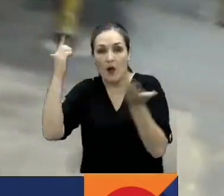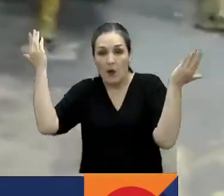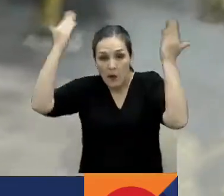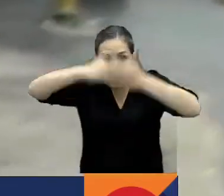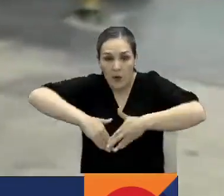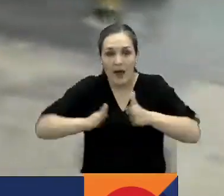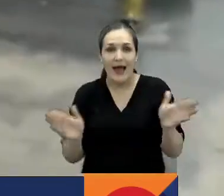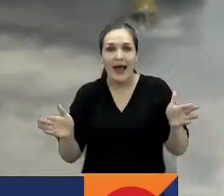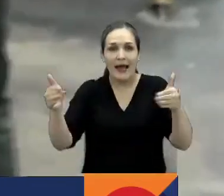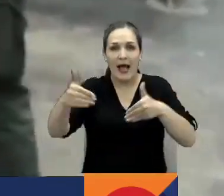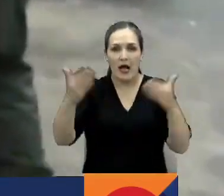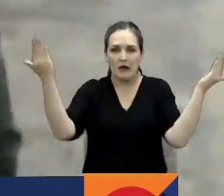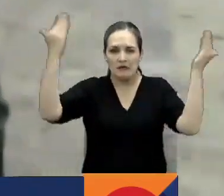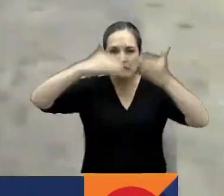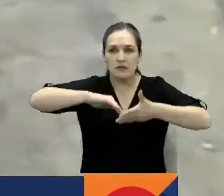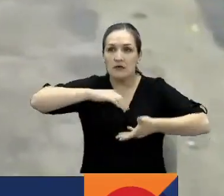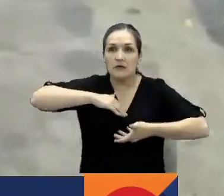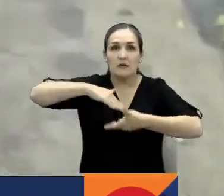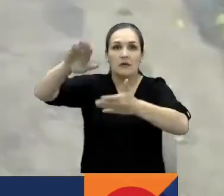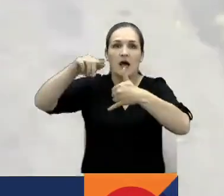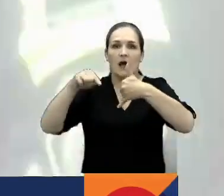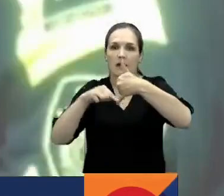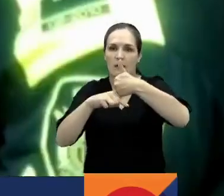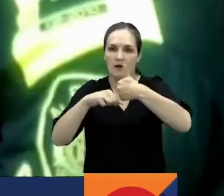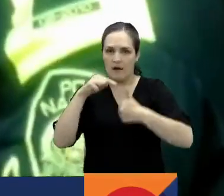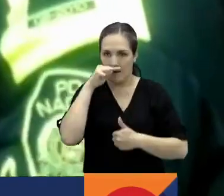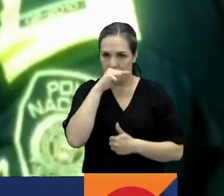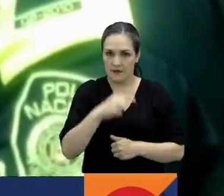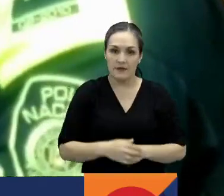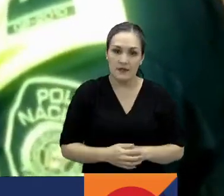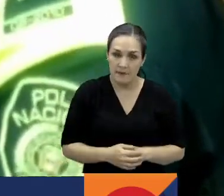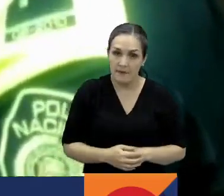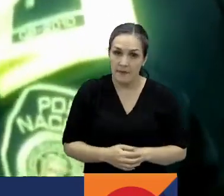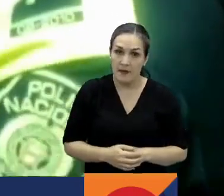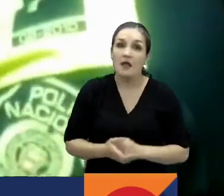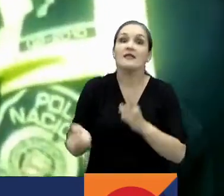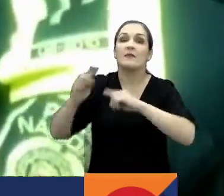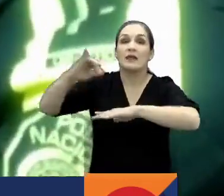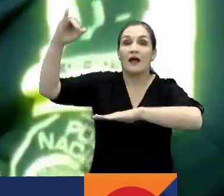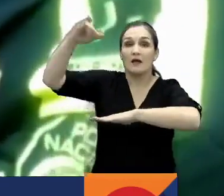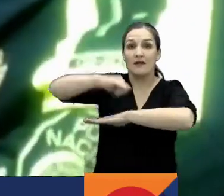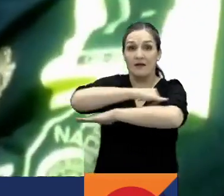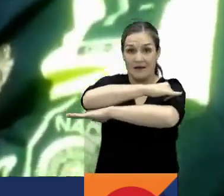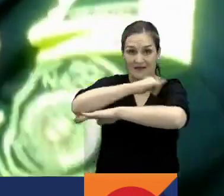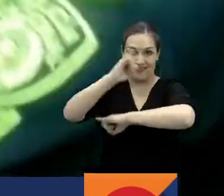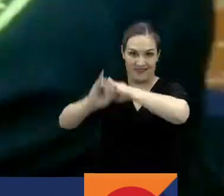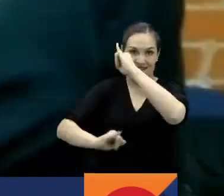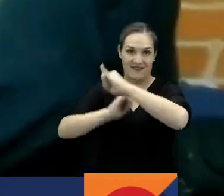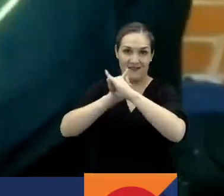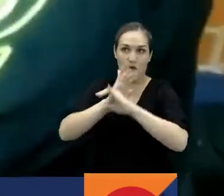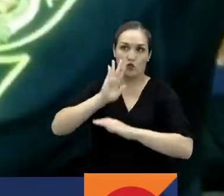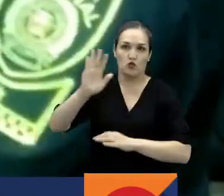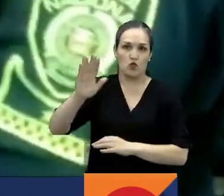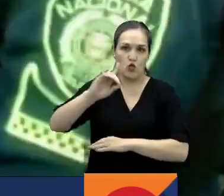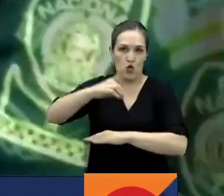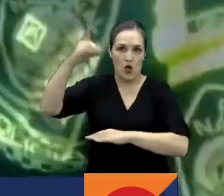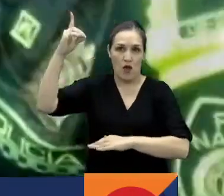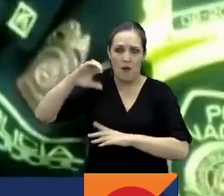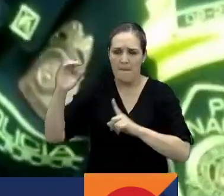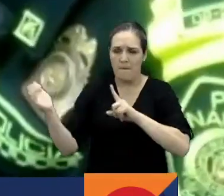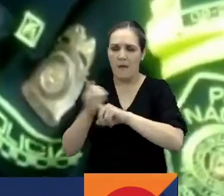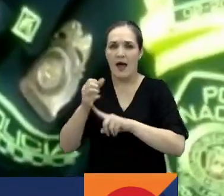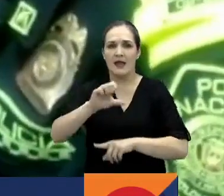en una caja de encomienda que iría a Leticia Amazonas. Operativos en el aeropuerto internacional El Dorado permitieron incautar 10